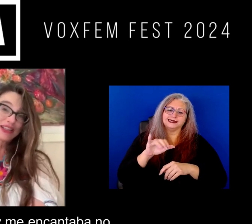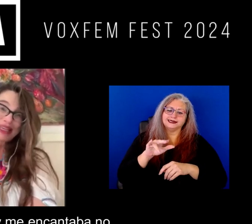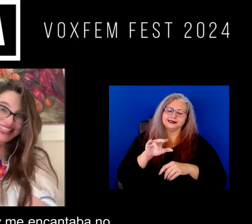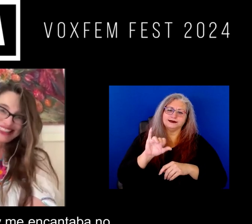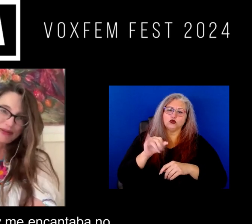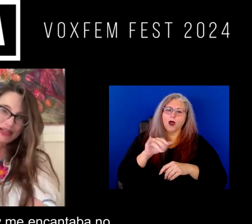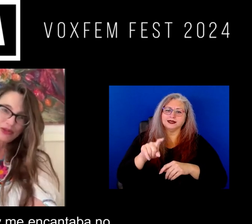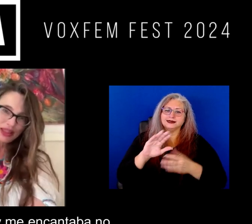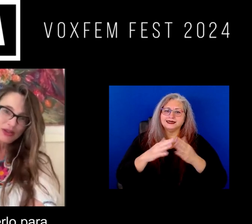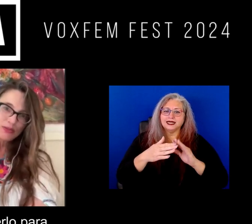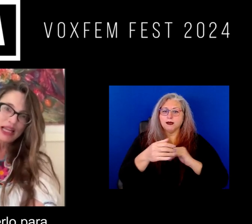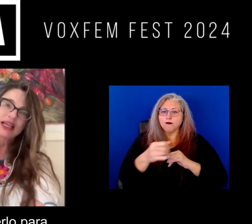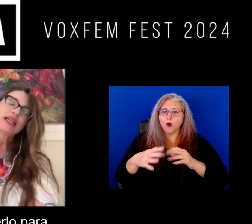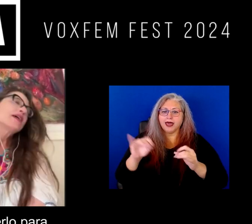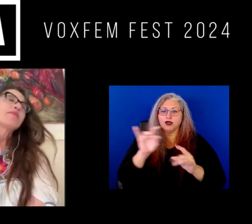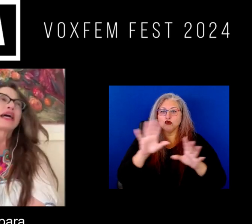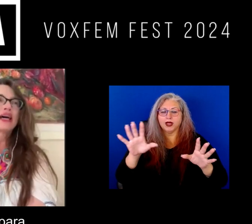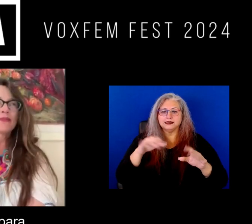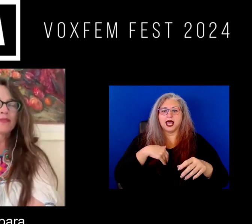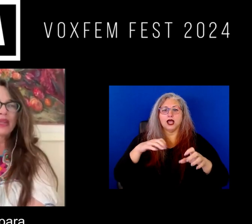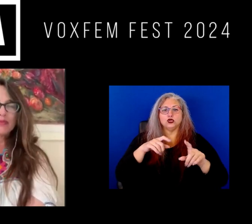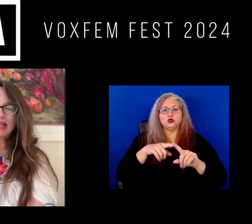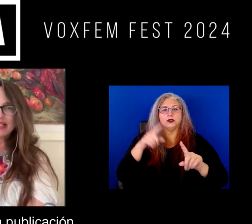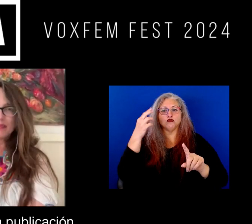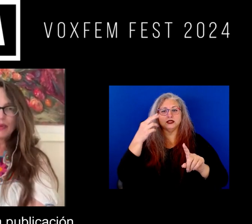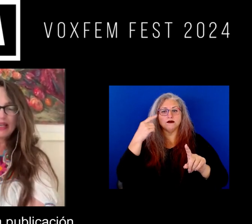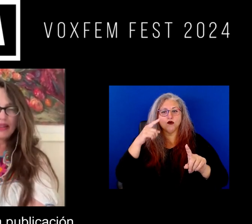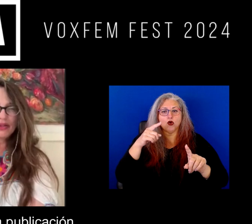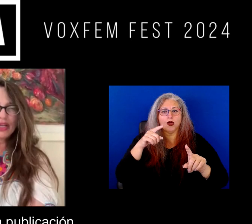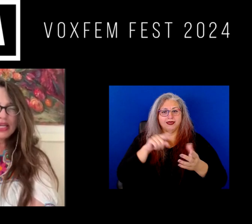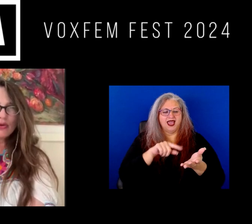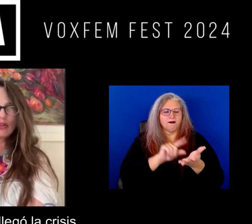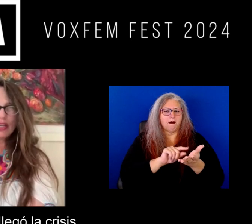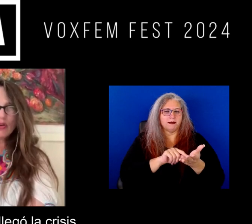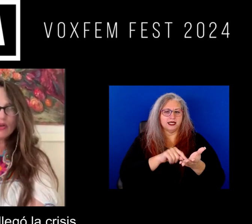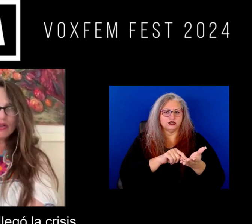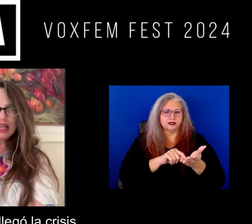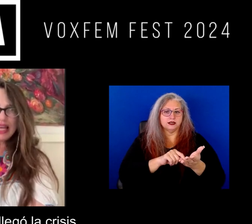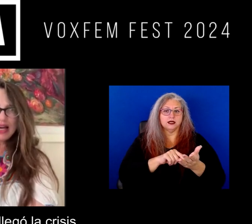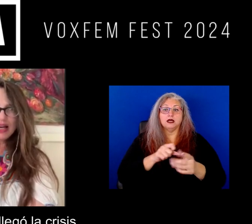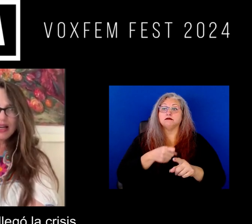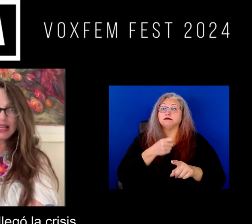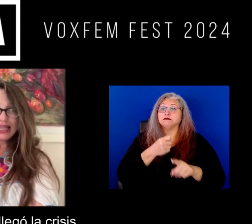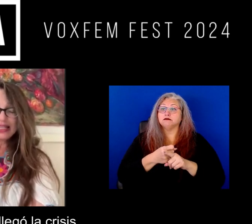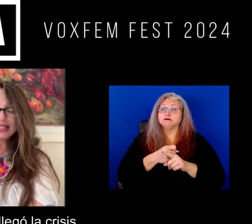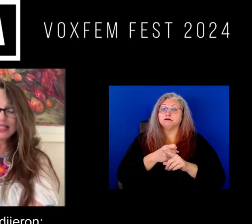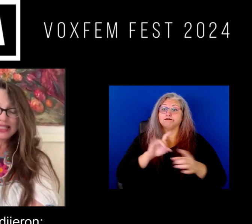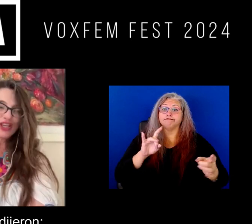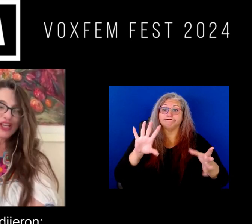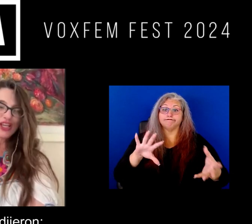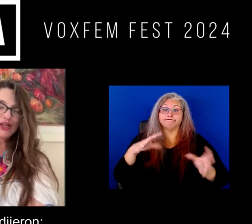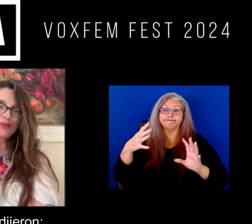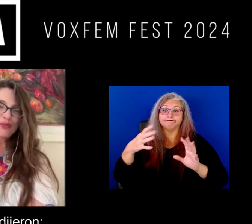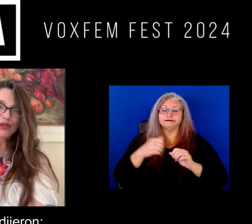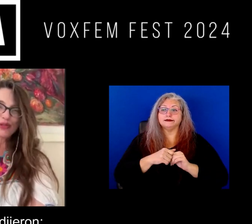crisis y me encantaba hacerlo para esta publicación. Cuando llegó la crisis